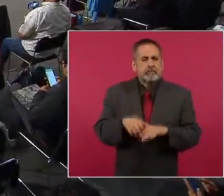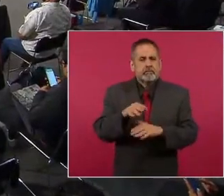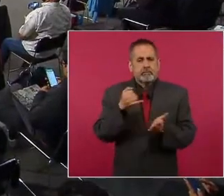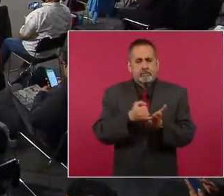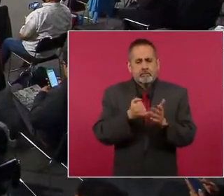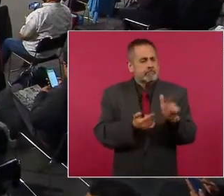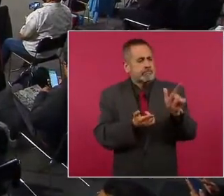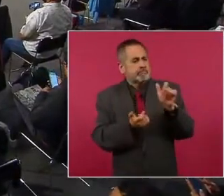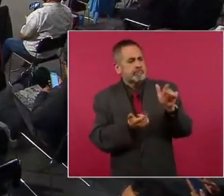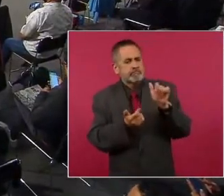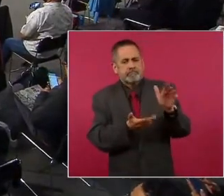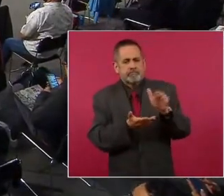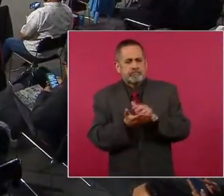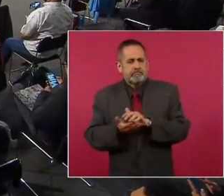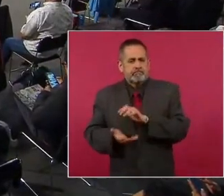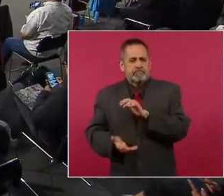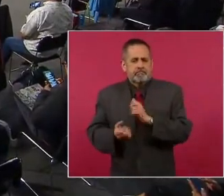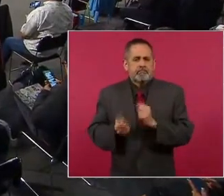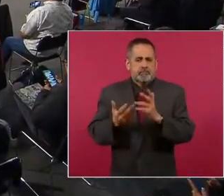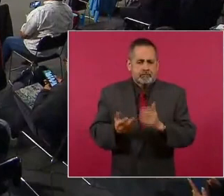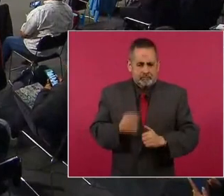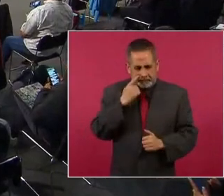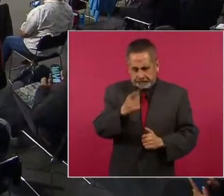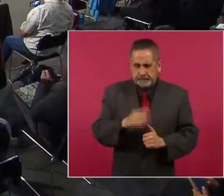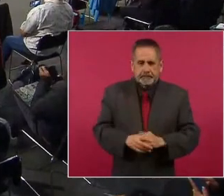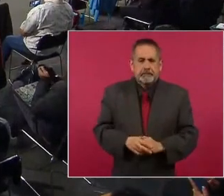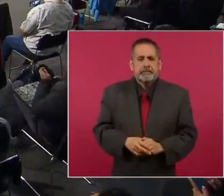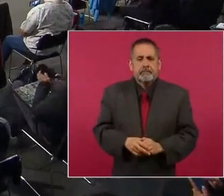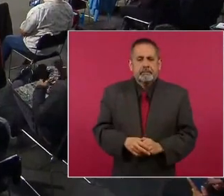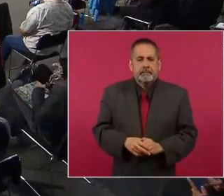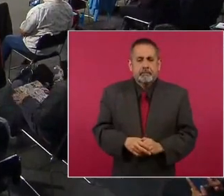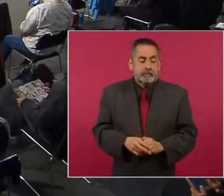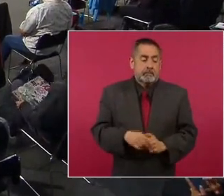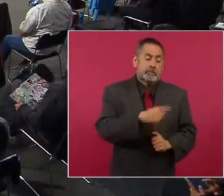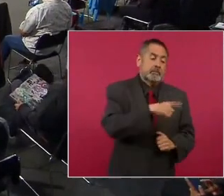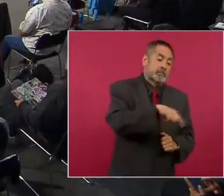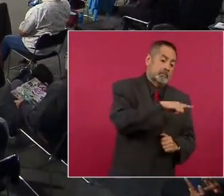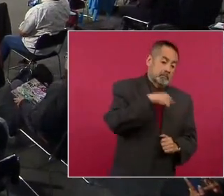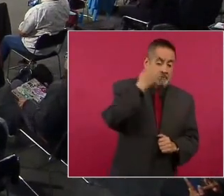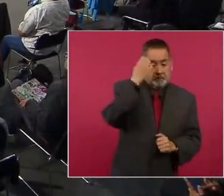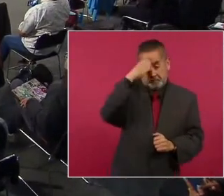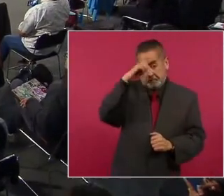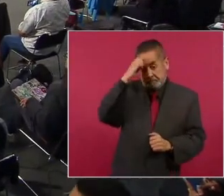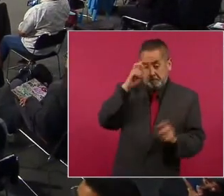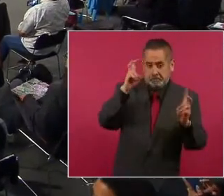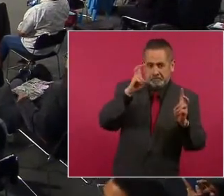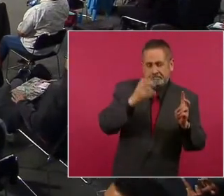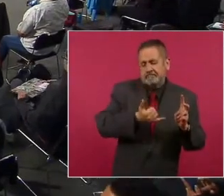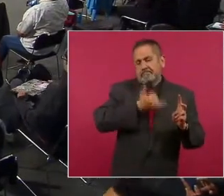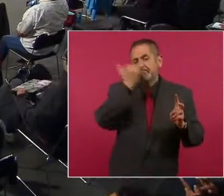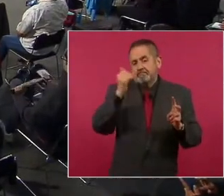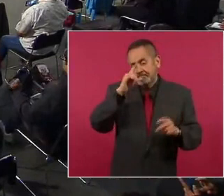es que los expertos a veces fallan